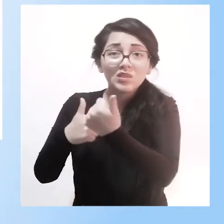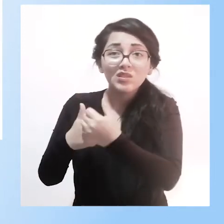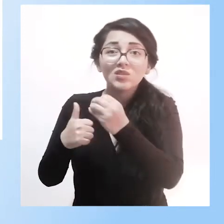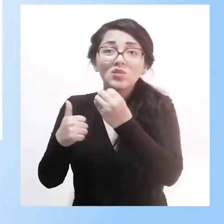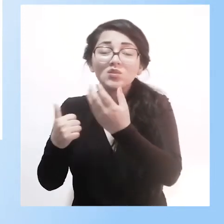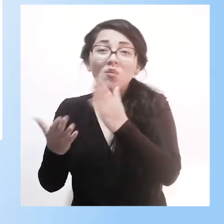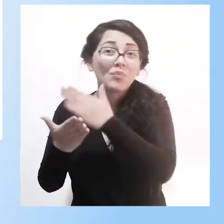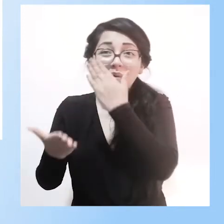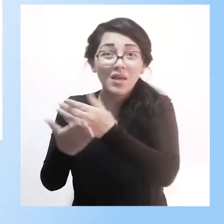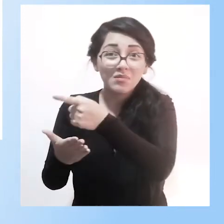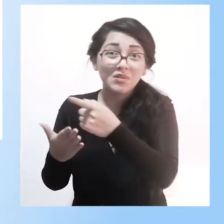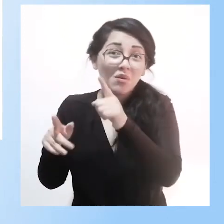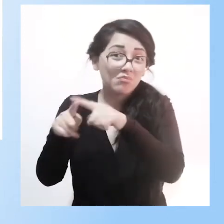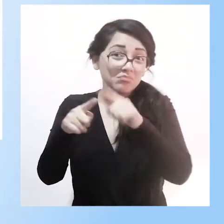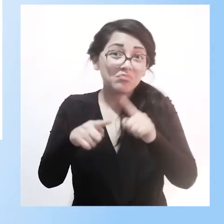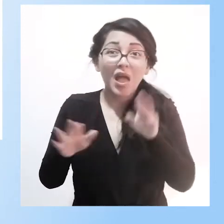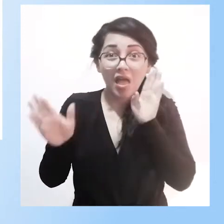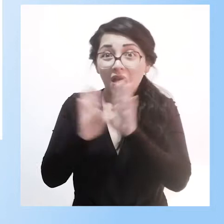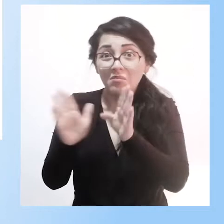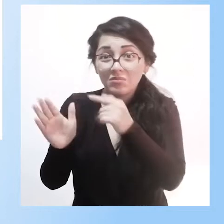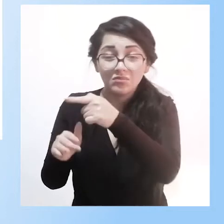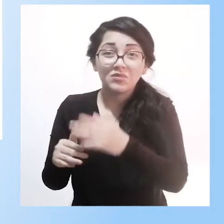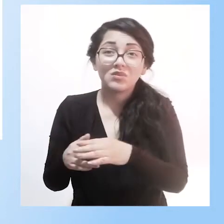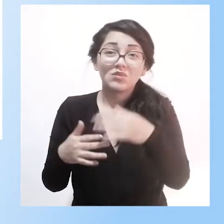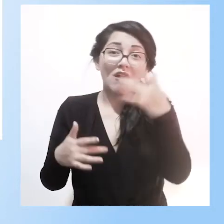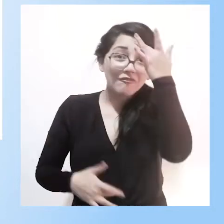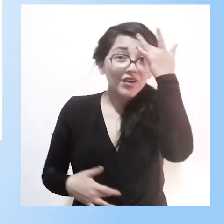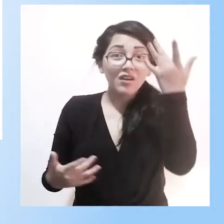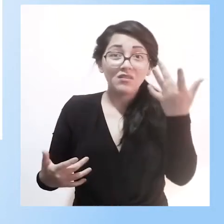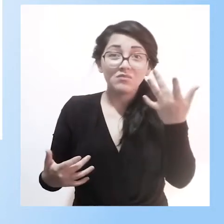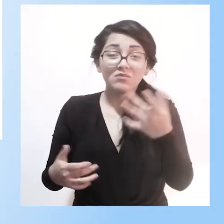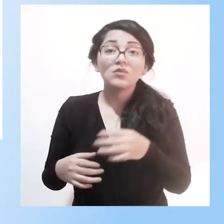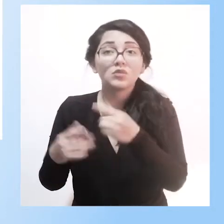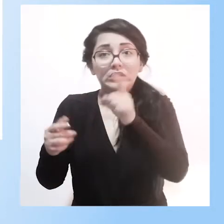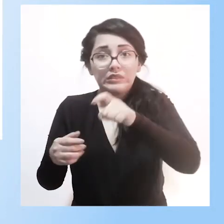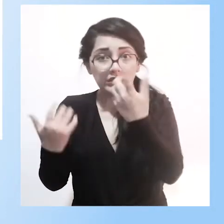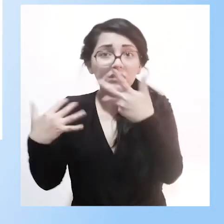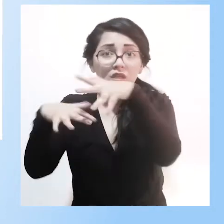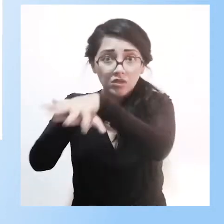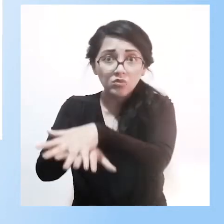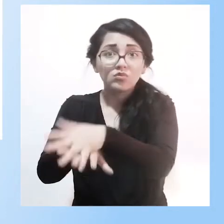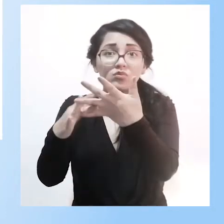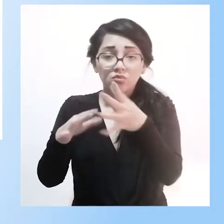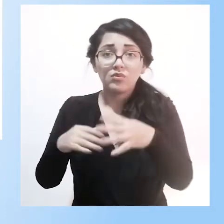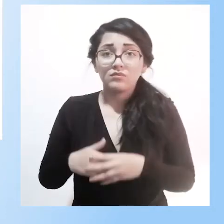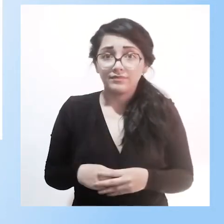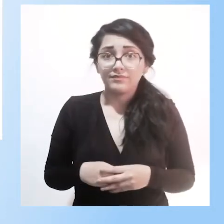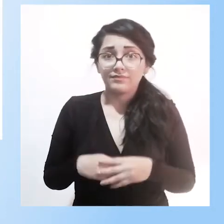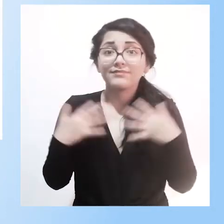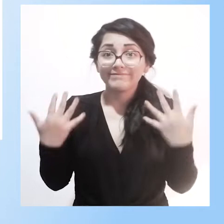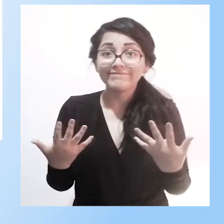situación de vulnerabilidad o en desventaja por diversas circunstancias. Como lo es la afectación de su salud, la inclusión en lo educativo